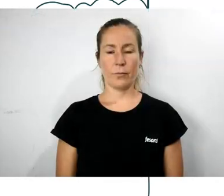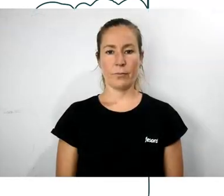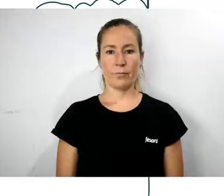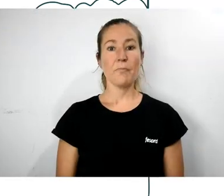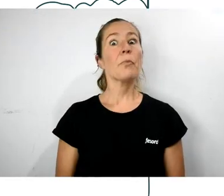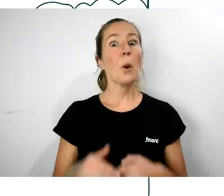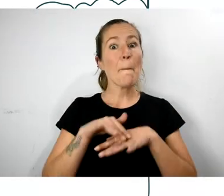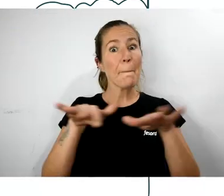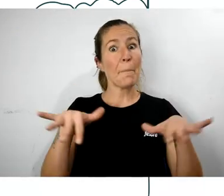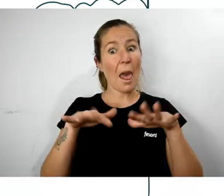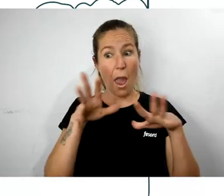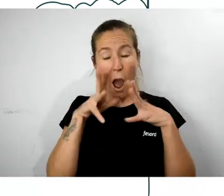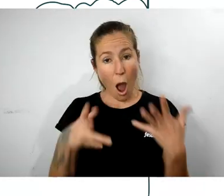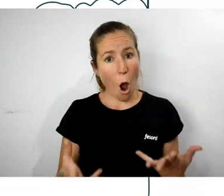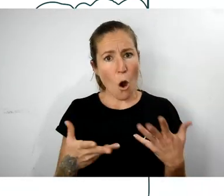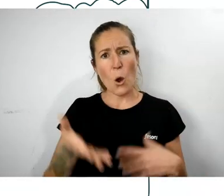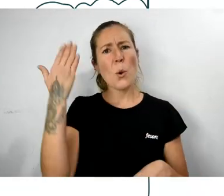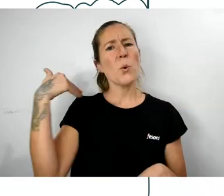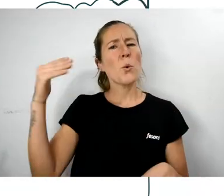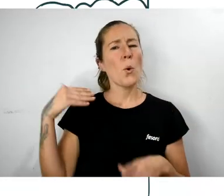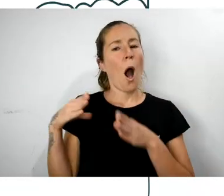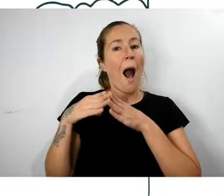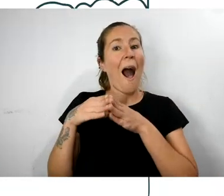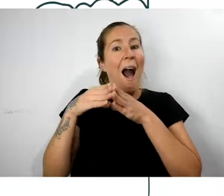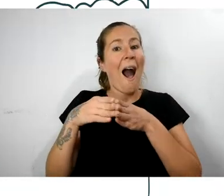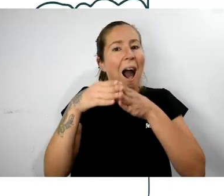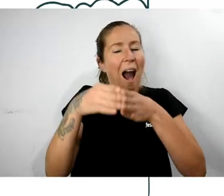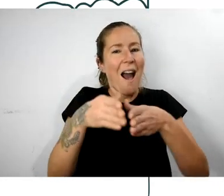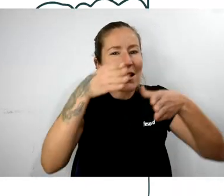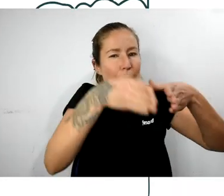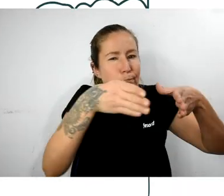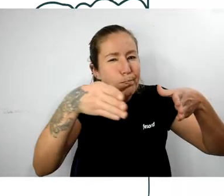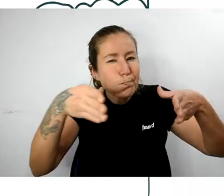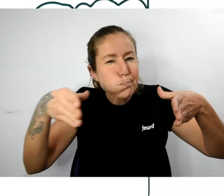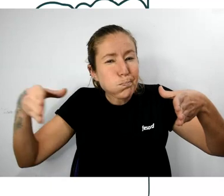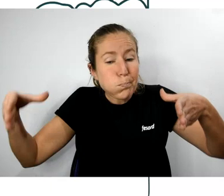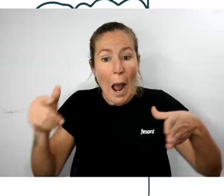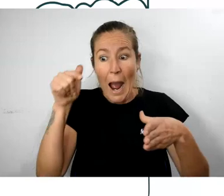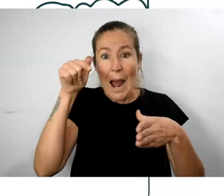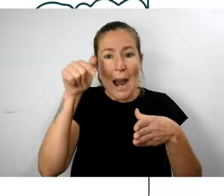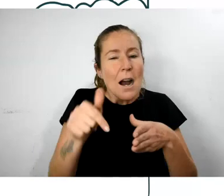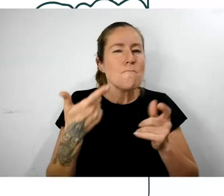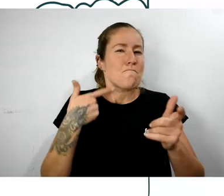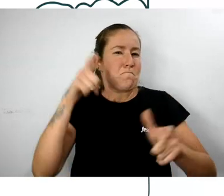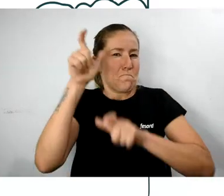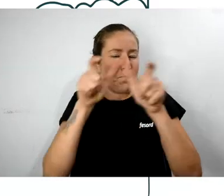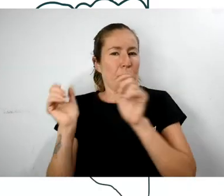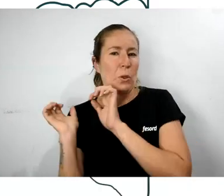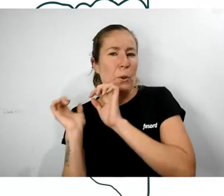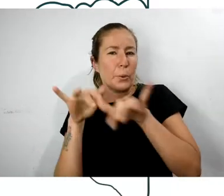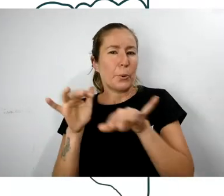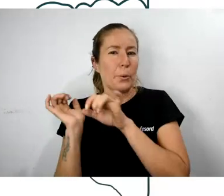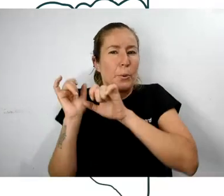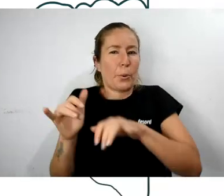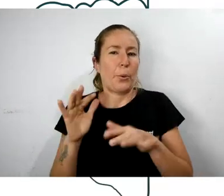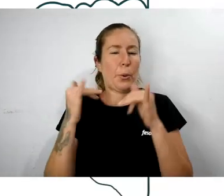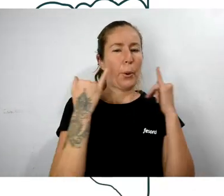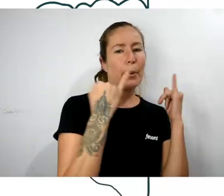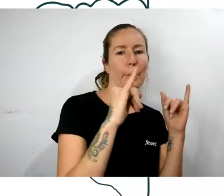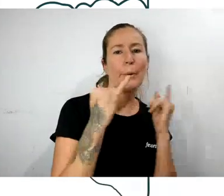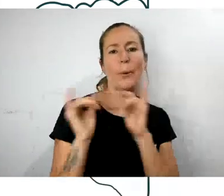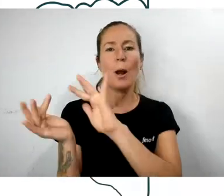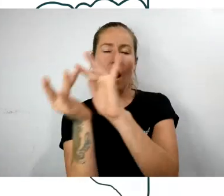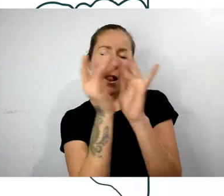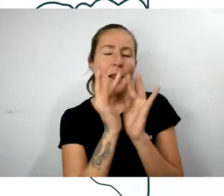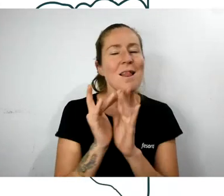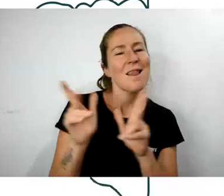En la actual platja se encontraba el astillero, que concentraba gran parte de la actividad, la vida y los sonidos de El